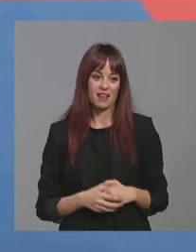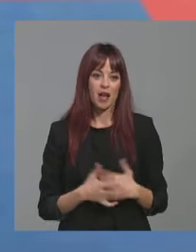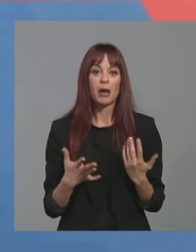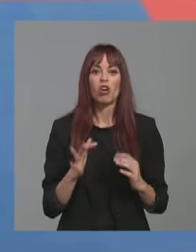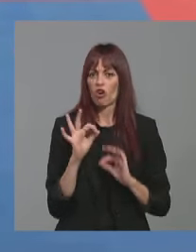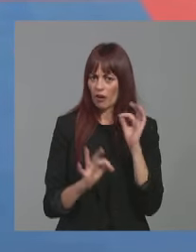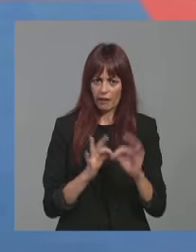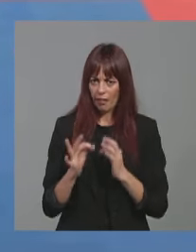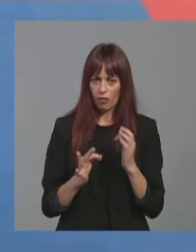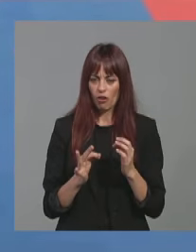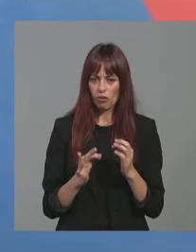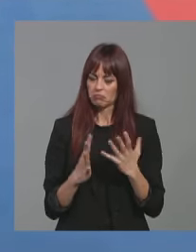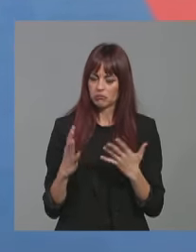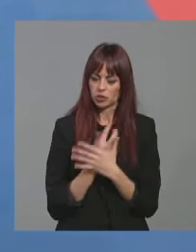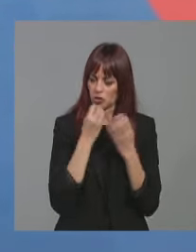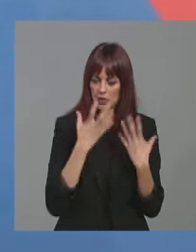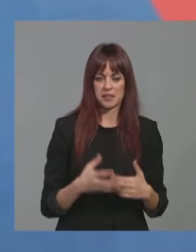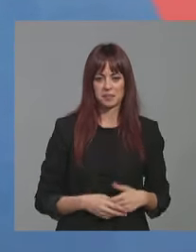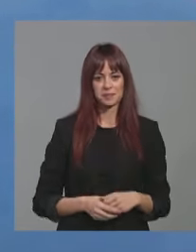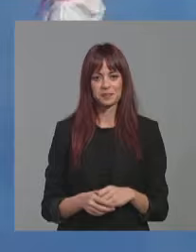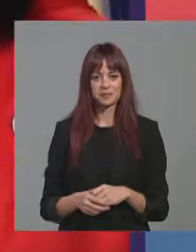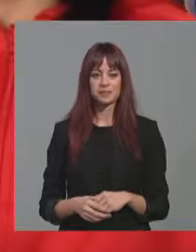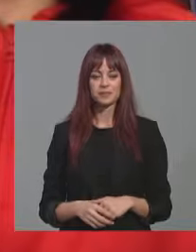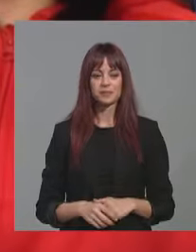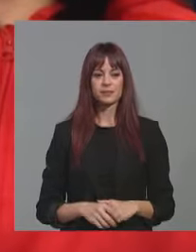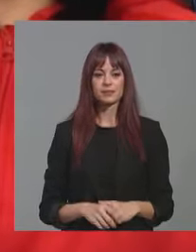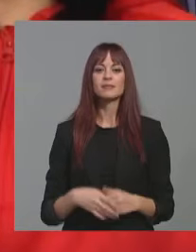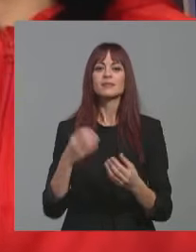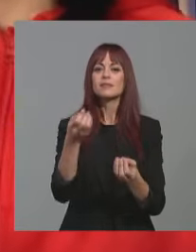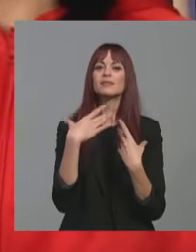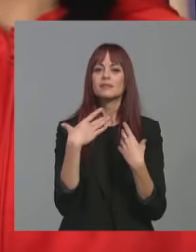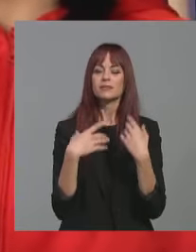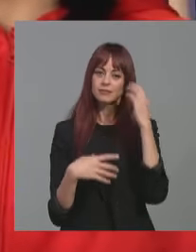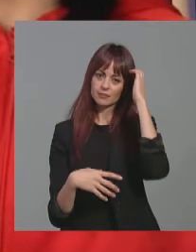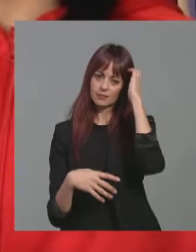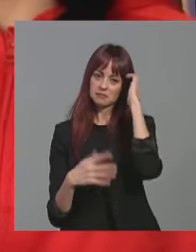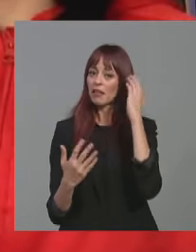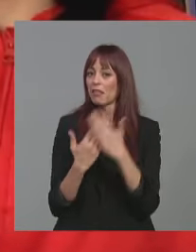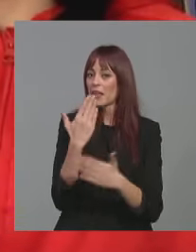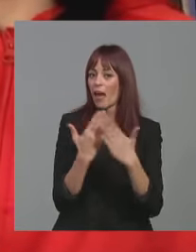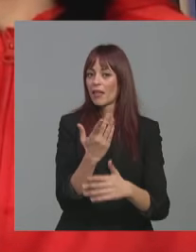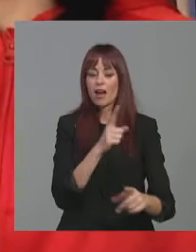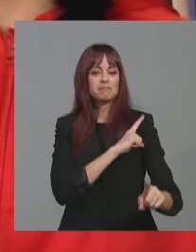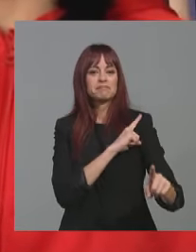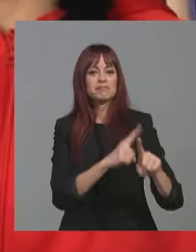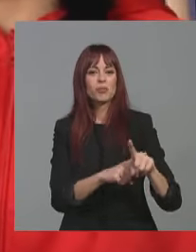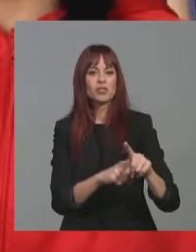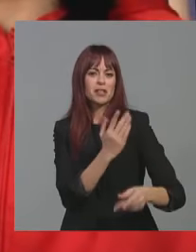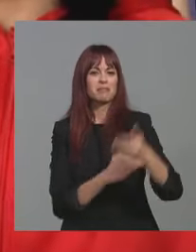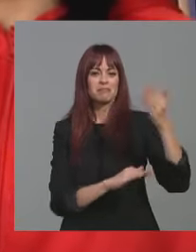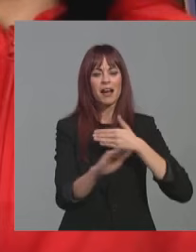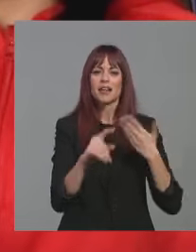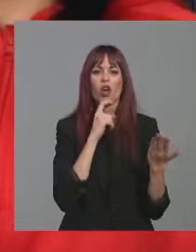organización y demás, todo se lleva bien. Claro. Cuéntanos cómo es el día a día de una deportista del karate,